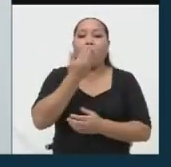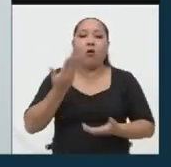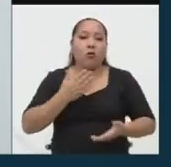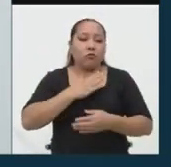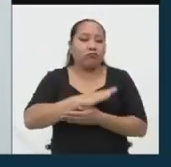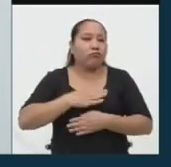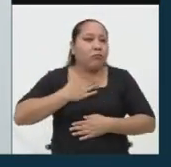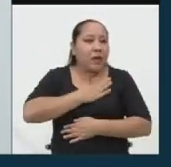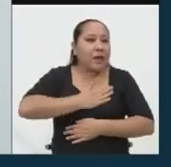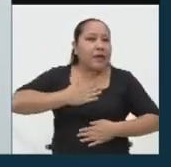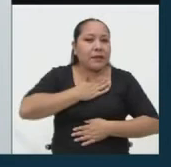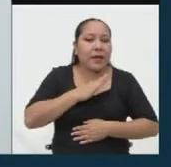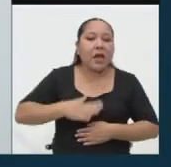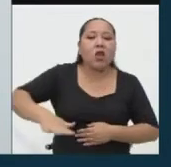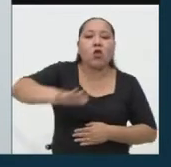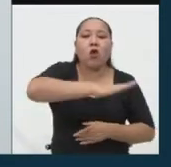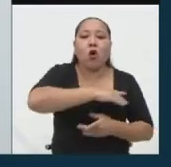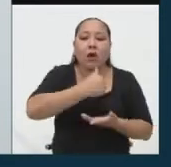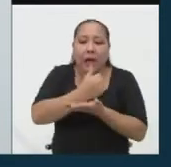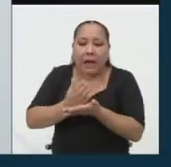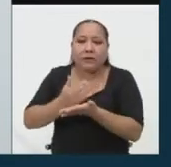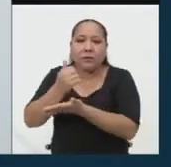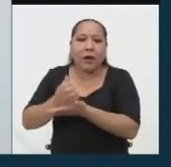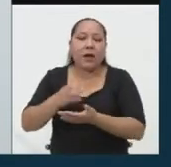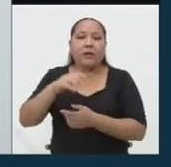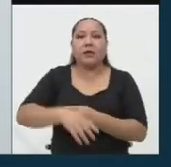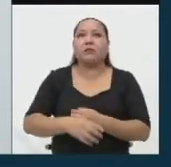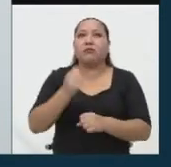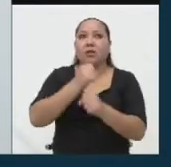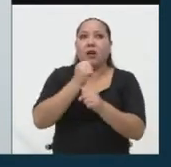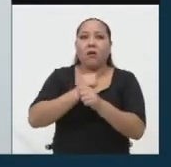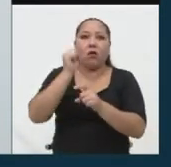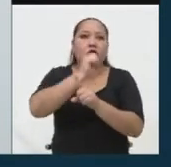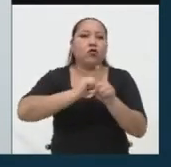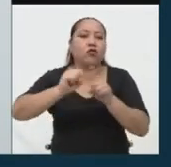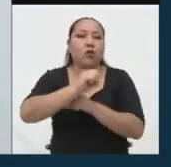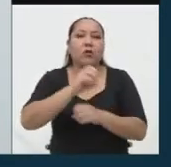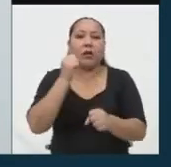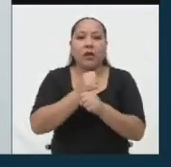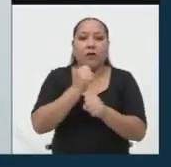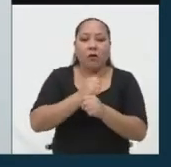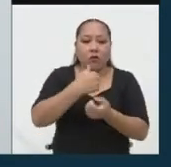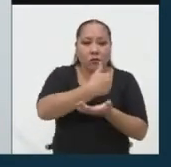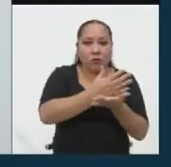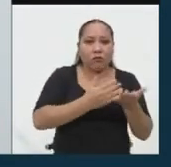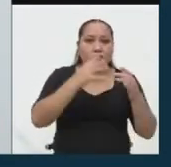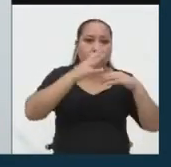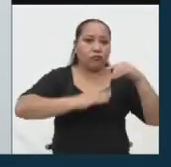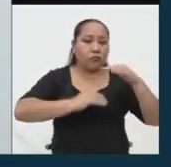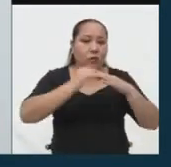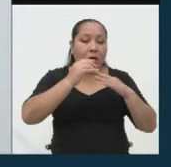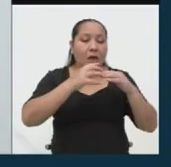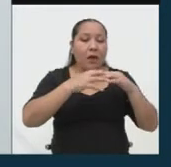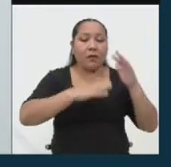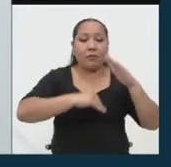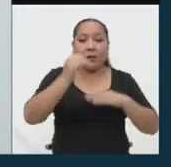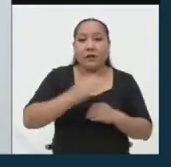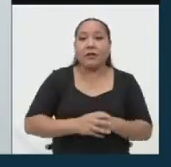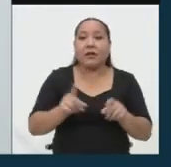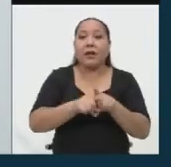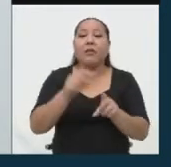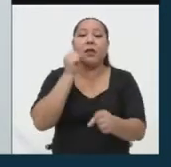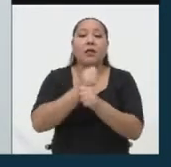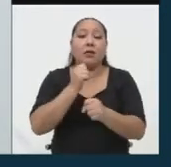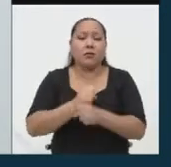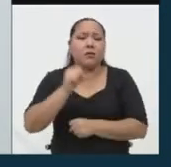en todo sentido, en labores sociales, en labores institucionales y laborales. Por eso pienso que sí